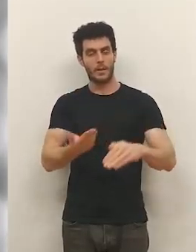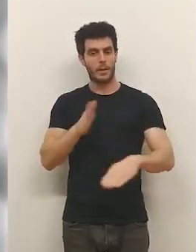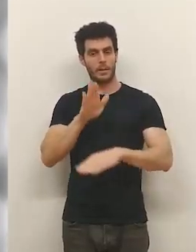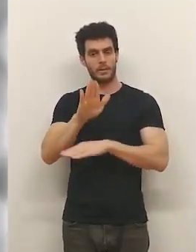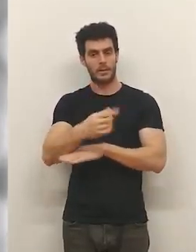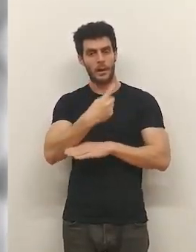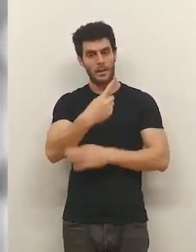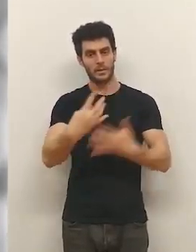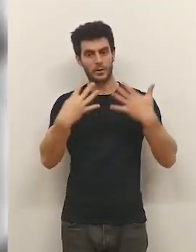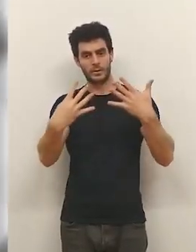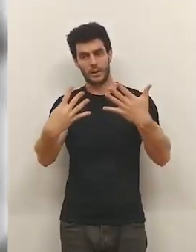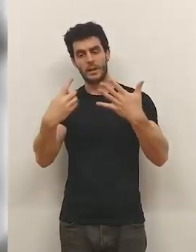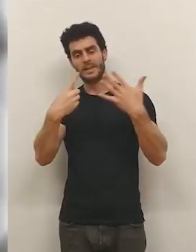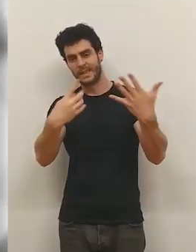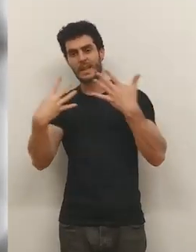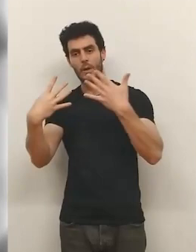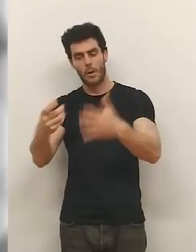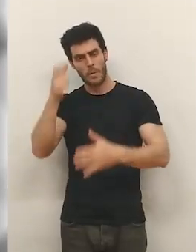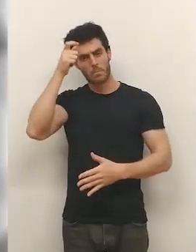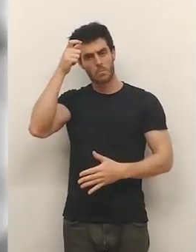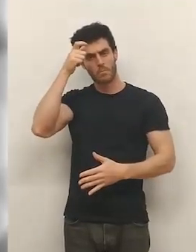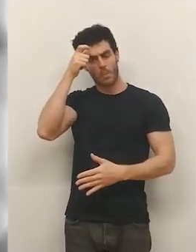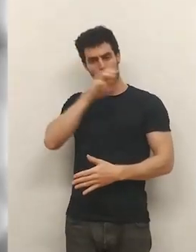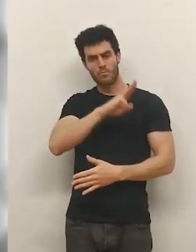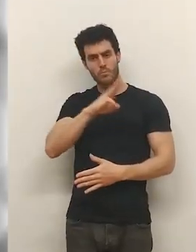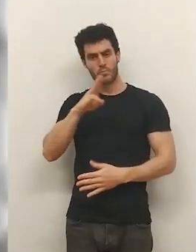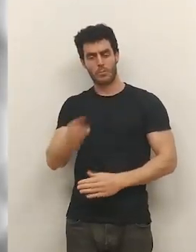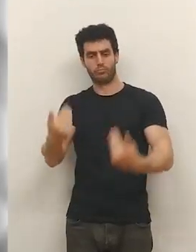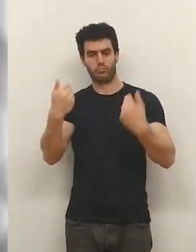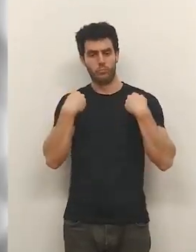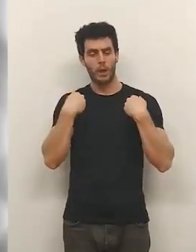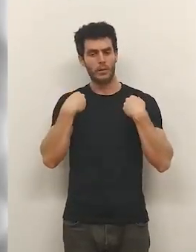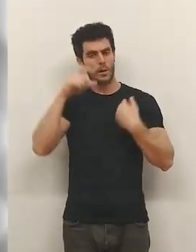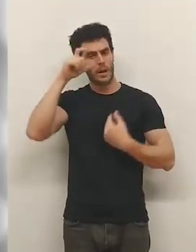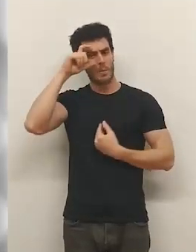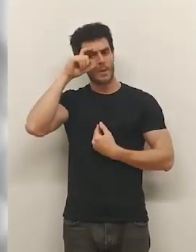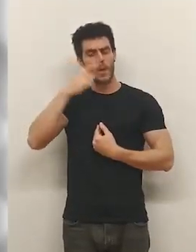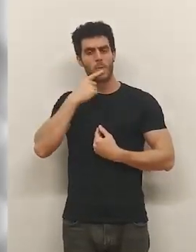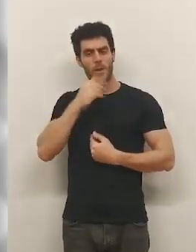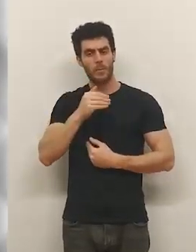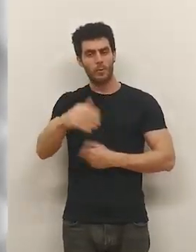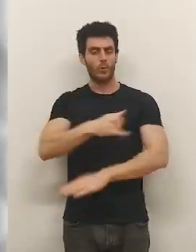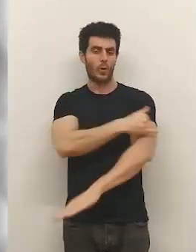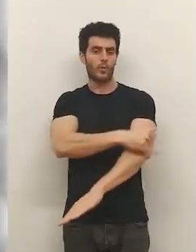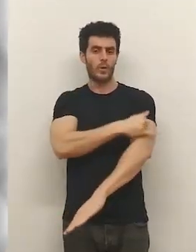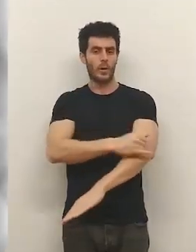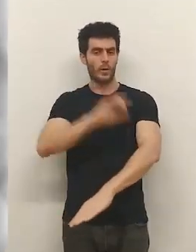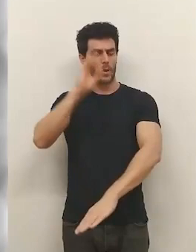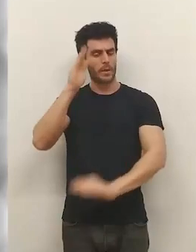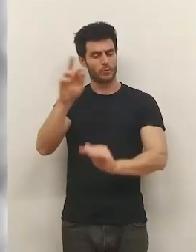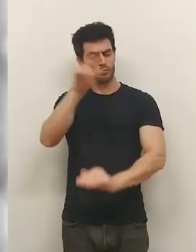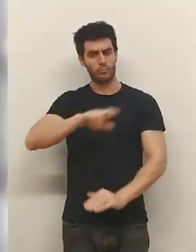representantes de los 169 municipios... ...donde se ha presentado el partido... ...Capellán volvió a insistir en su idea del futuro gobierno.